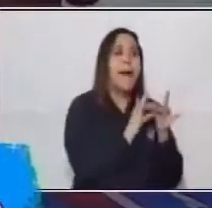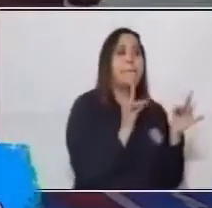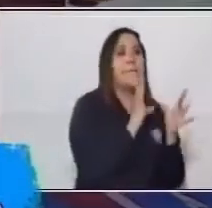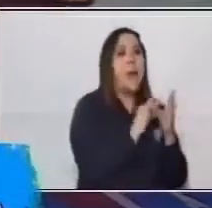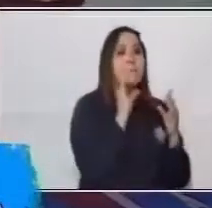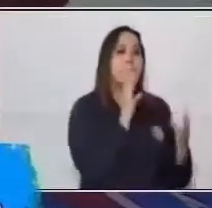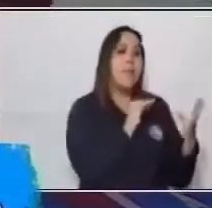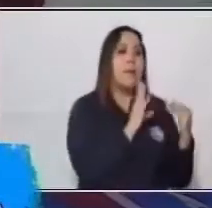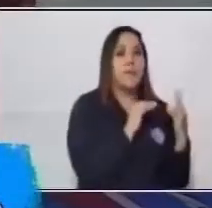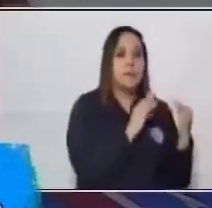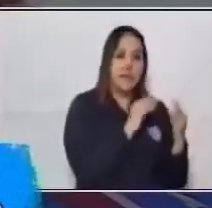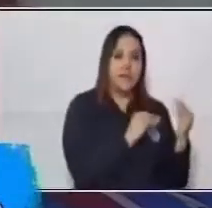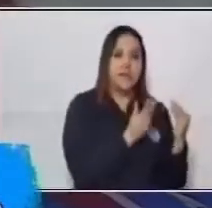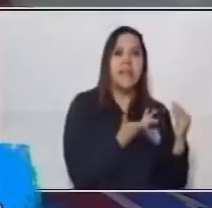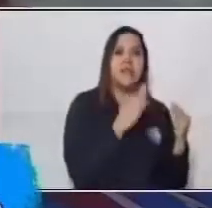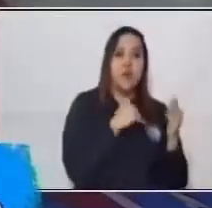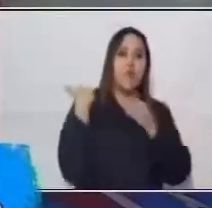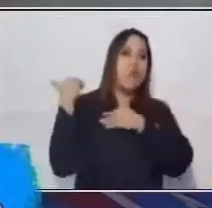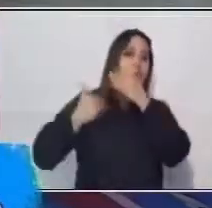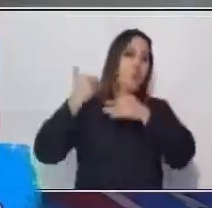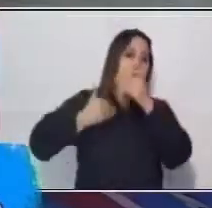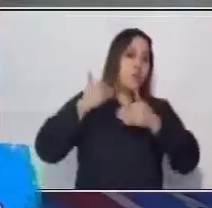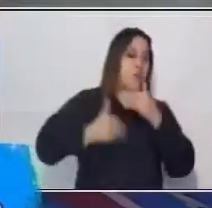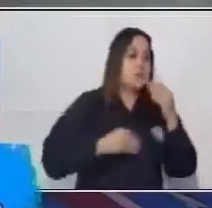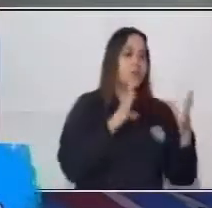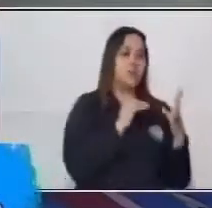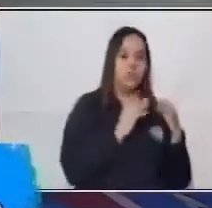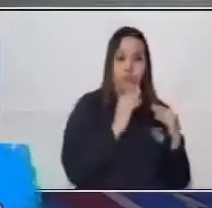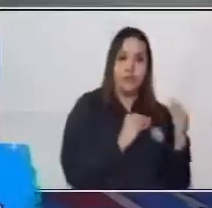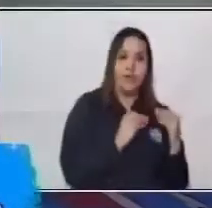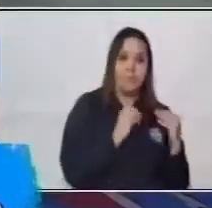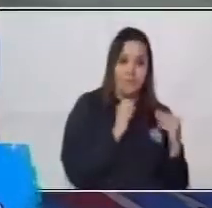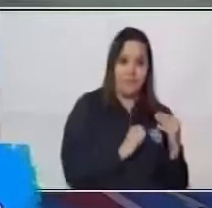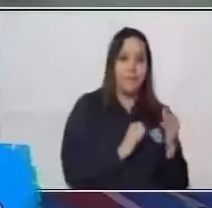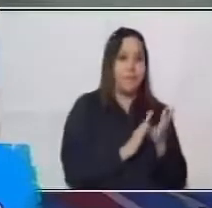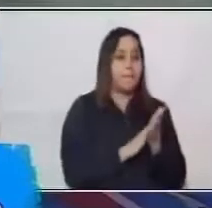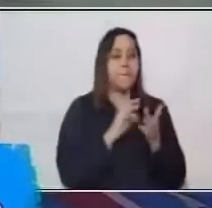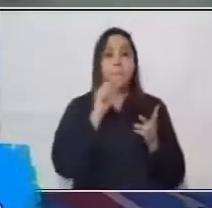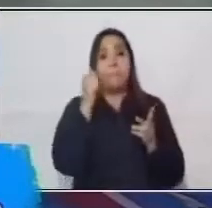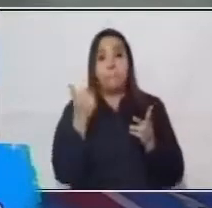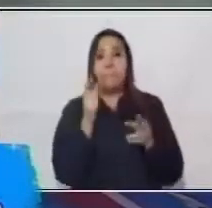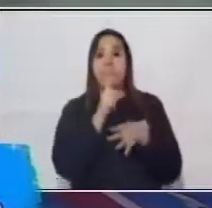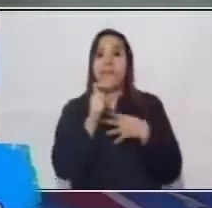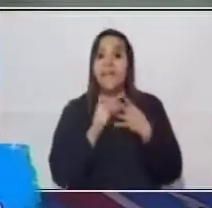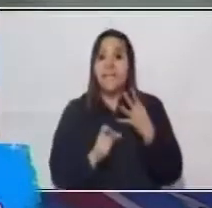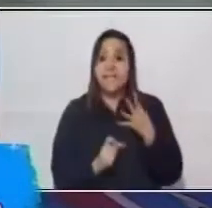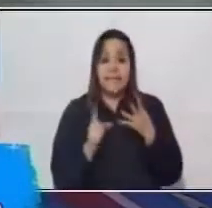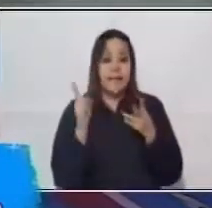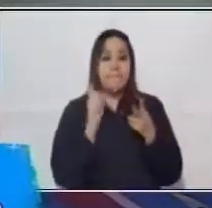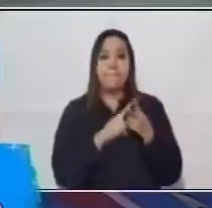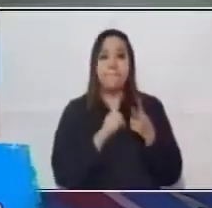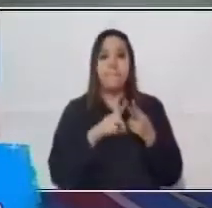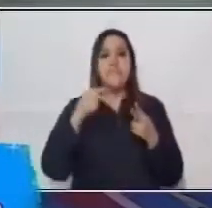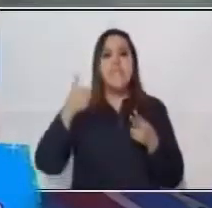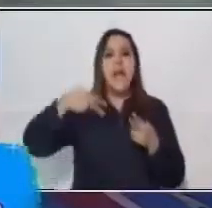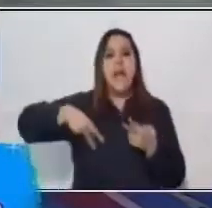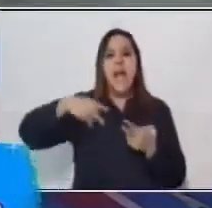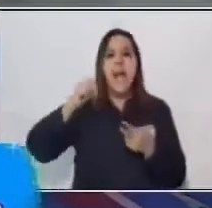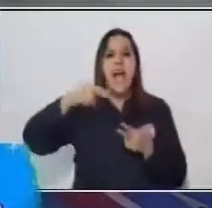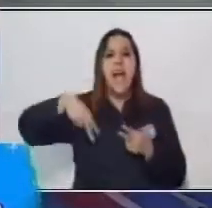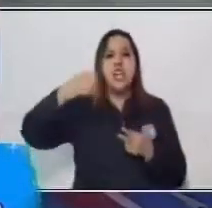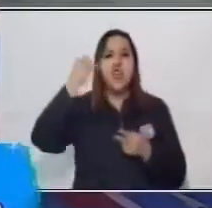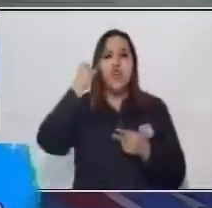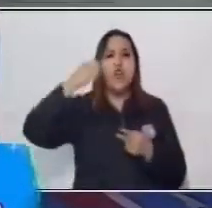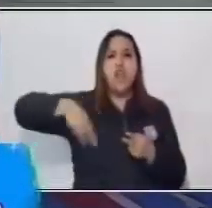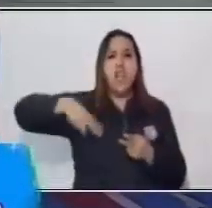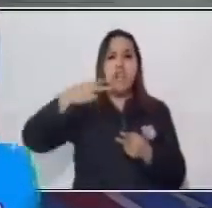de entretenimiento. Otra característica importante de esta cultura es que es anónima, no se sabe qué